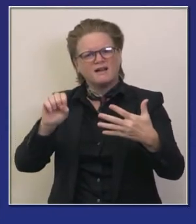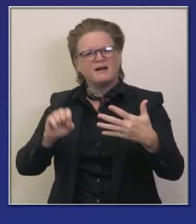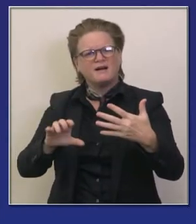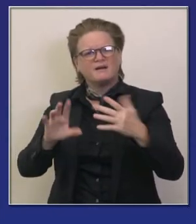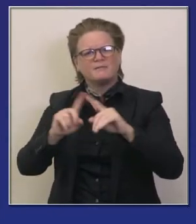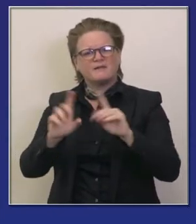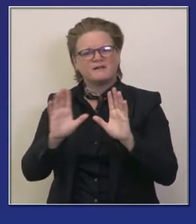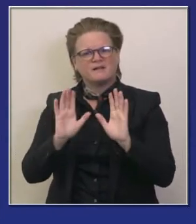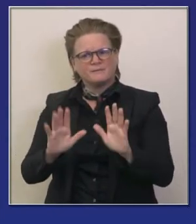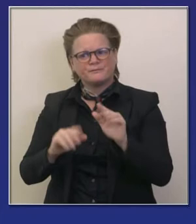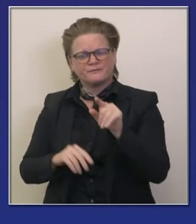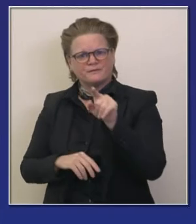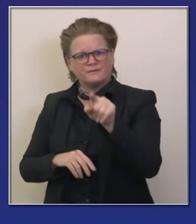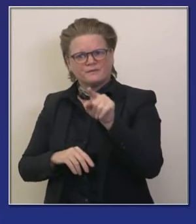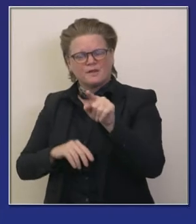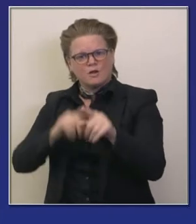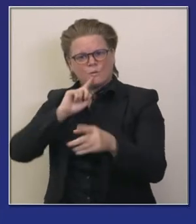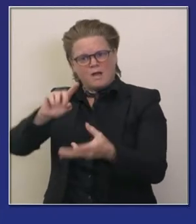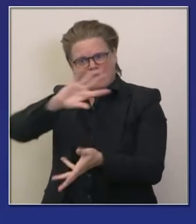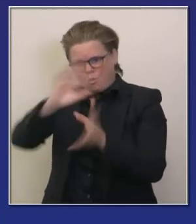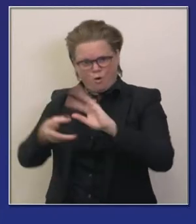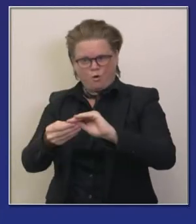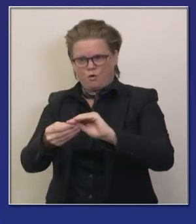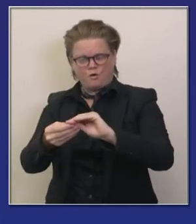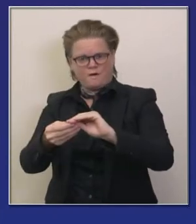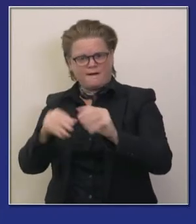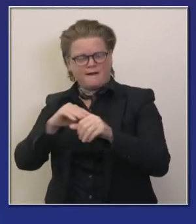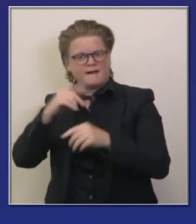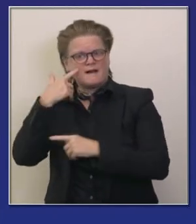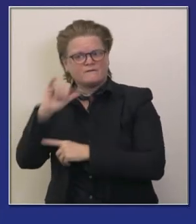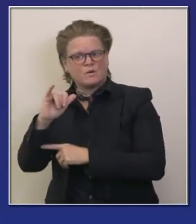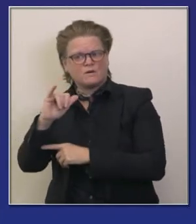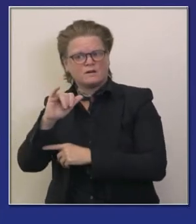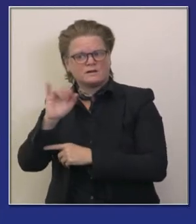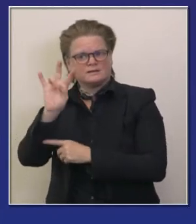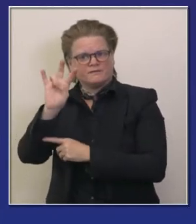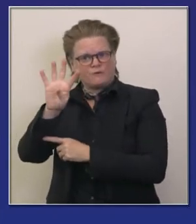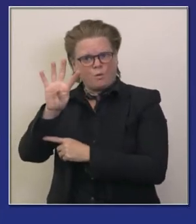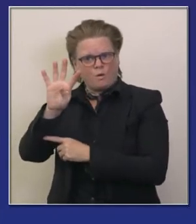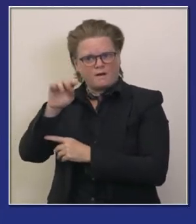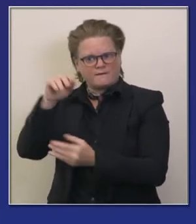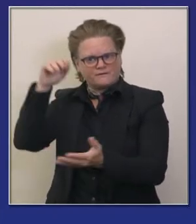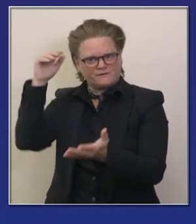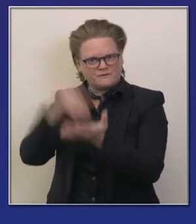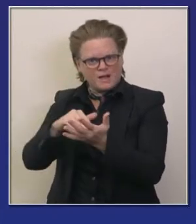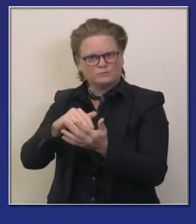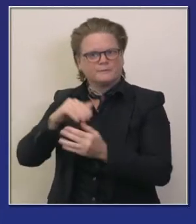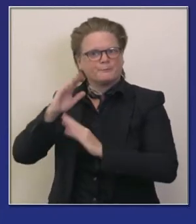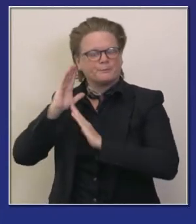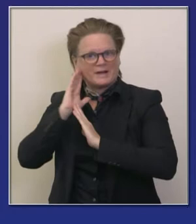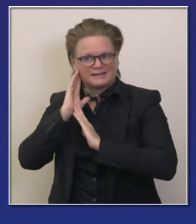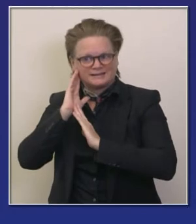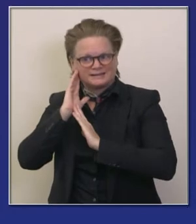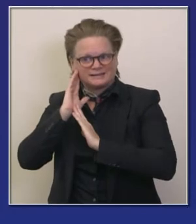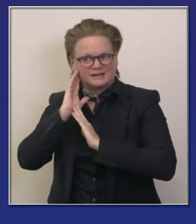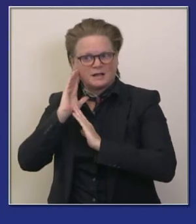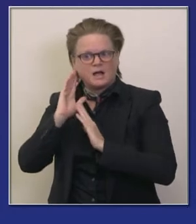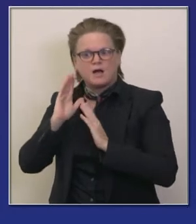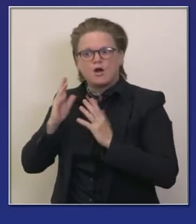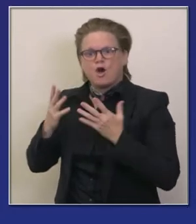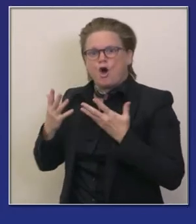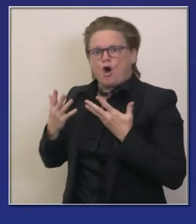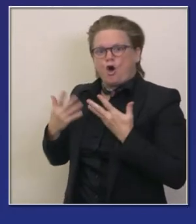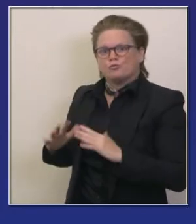47 mil camas en los hospitales en el sistema de atención médico esta es la capacidad de el sistema